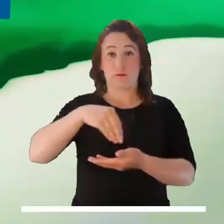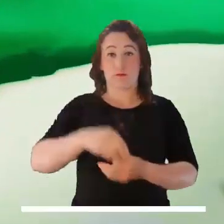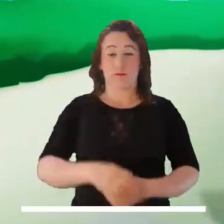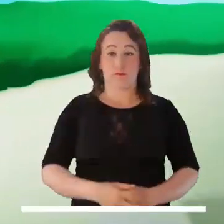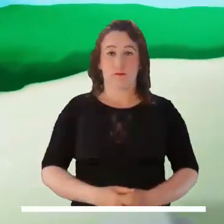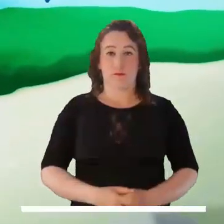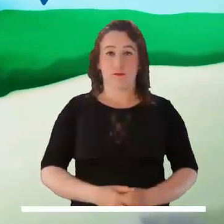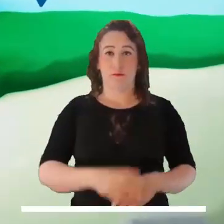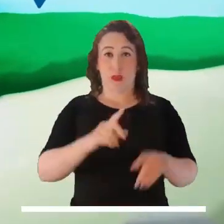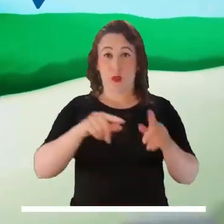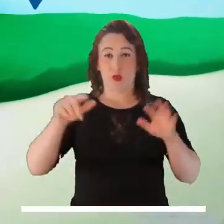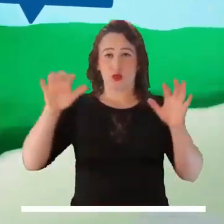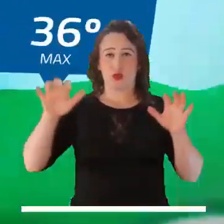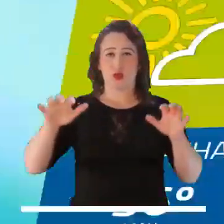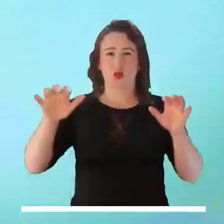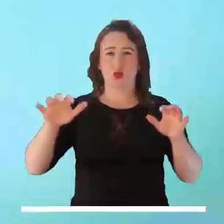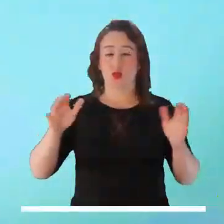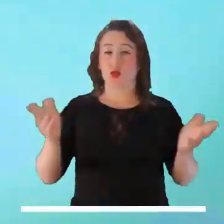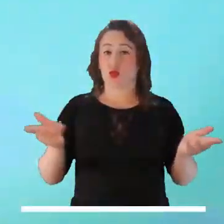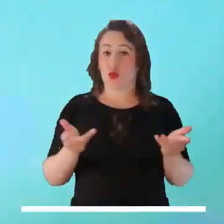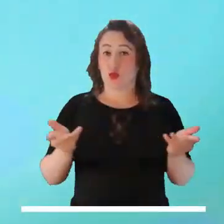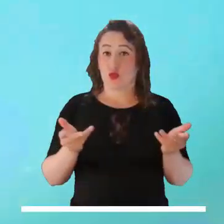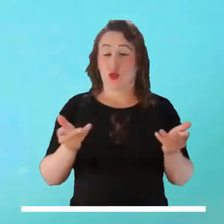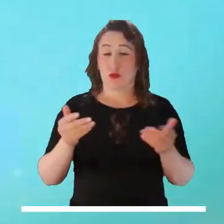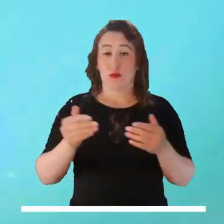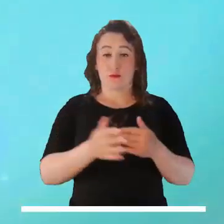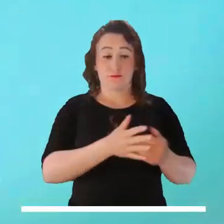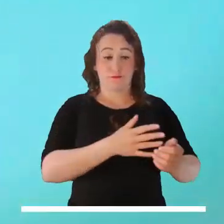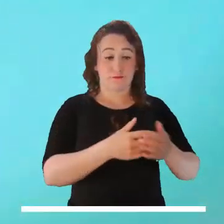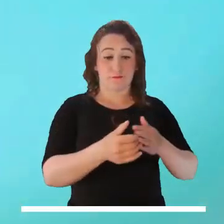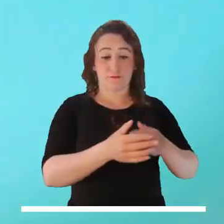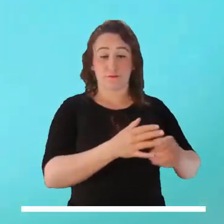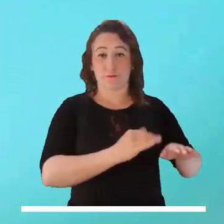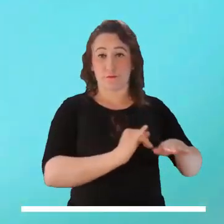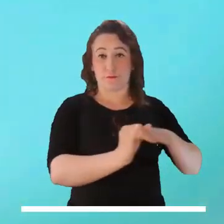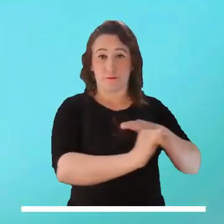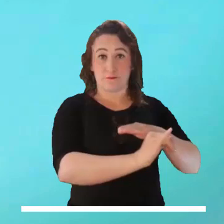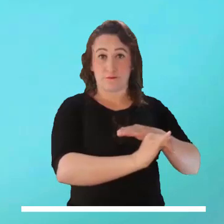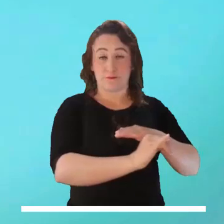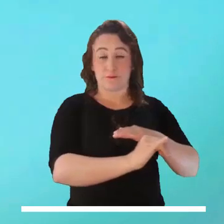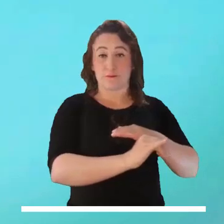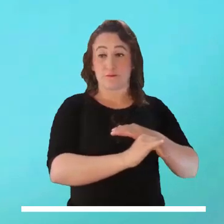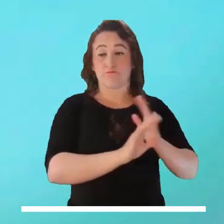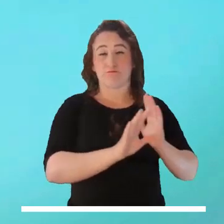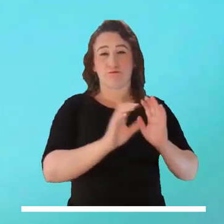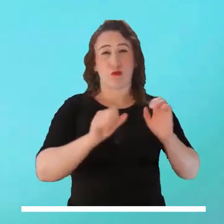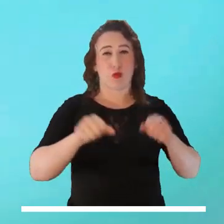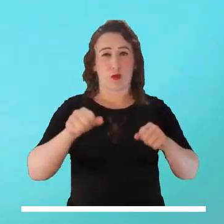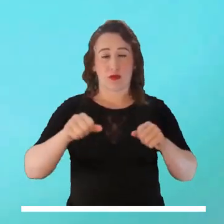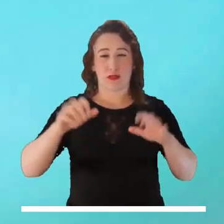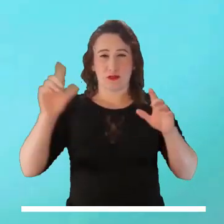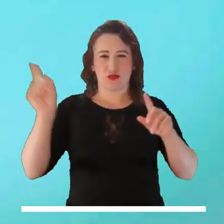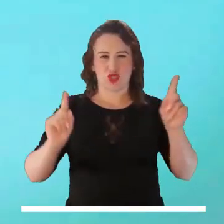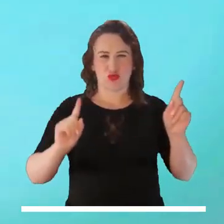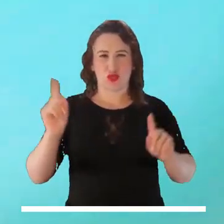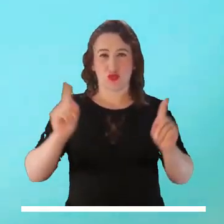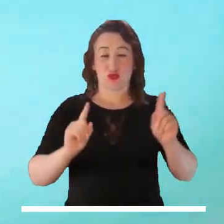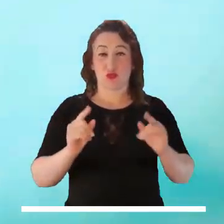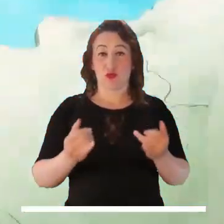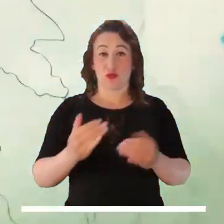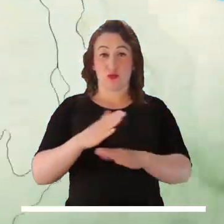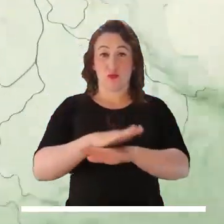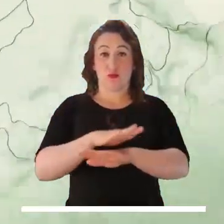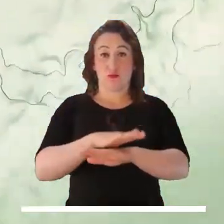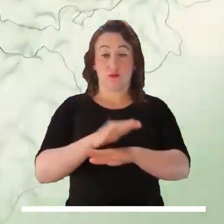Atlántico. Algunos chubascos ocasionales son posibles en el archipiélago de San Andrés y Providencia. No se descarta actividad